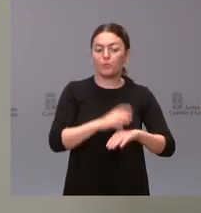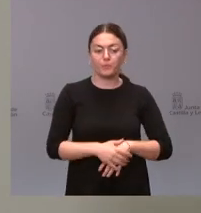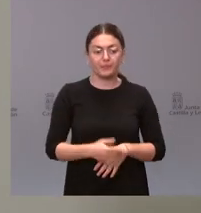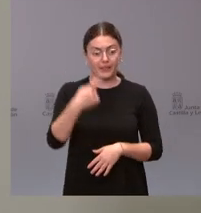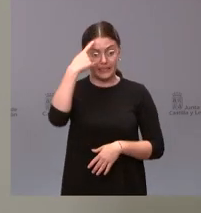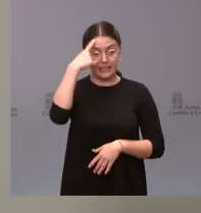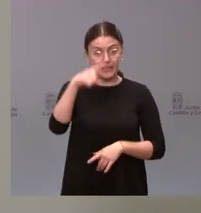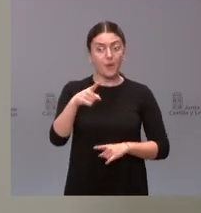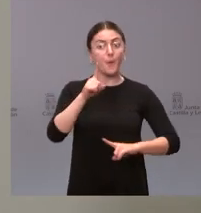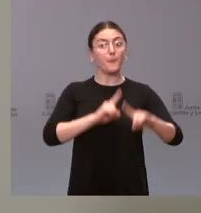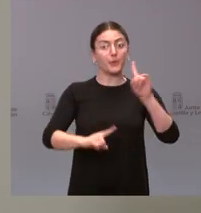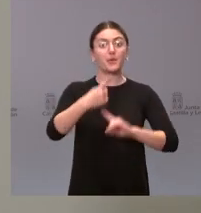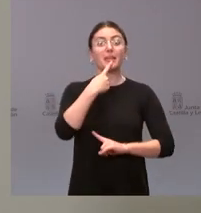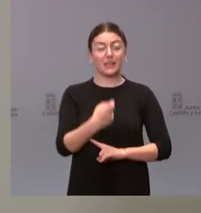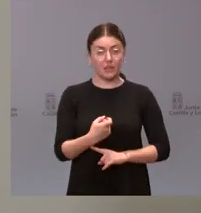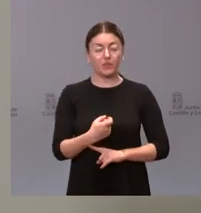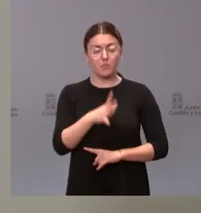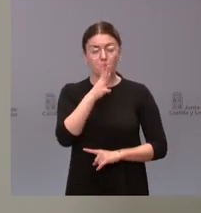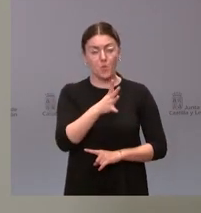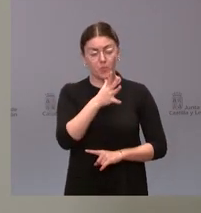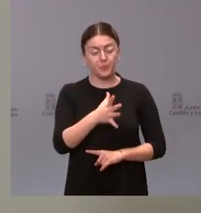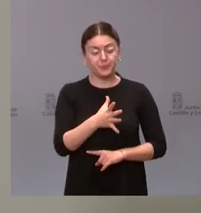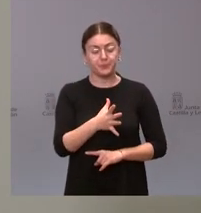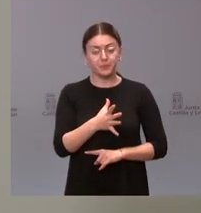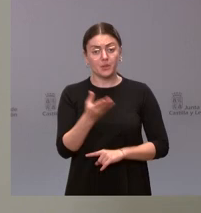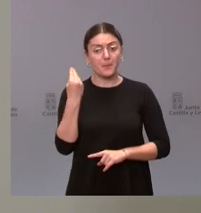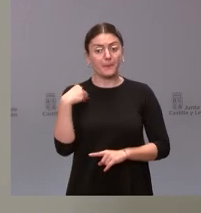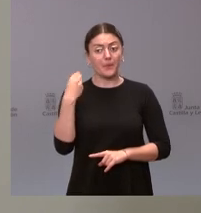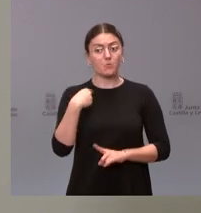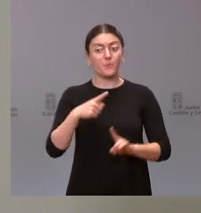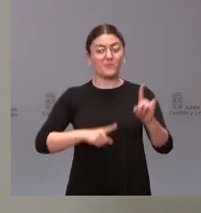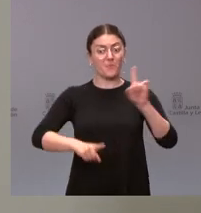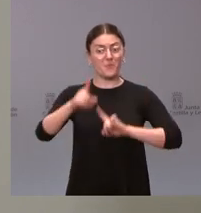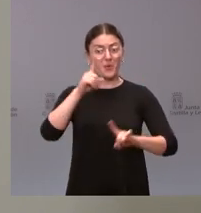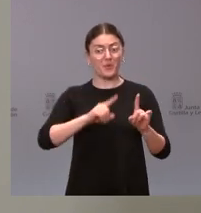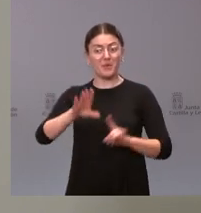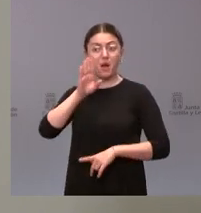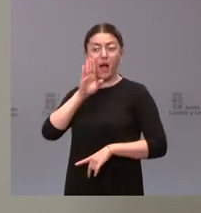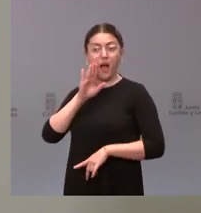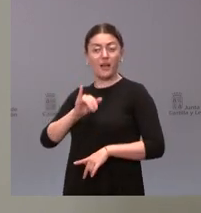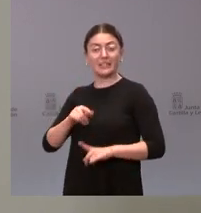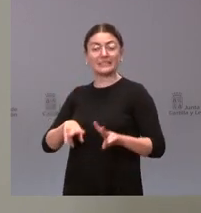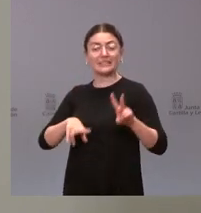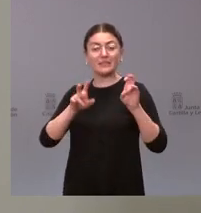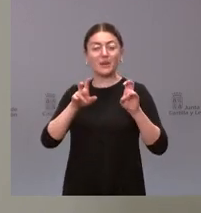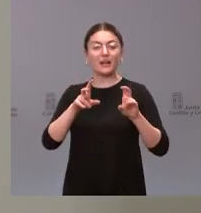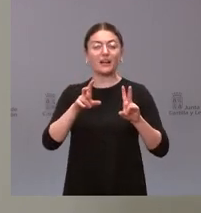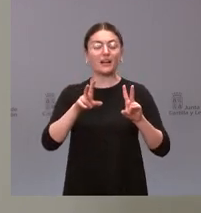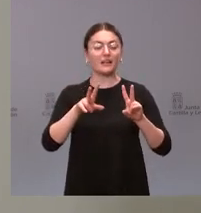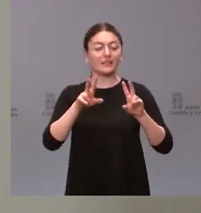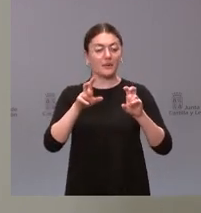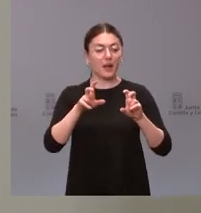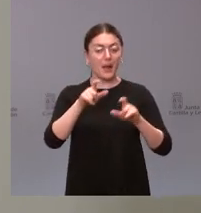problema difícil porque al problema que ya teníamos de dificultad de disponer de personal